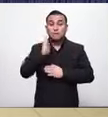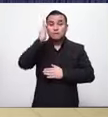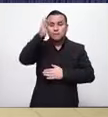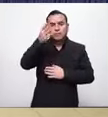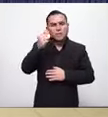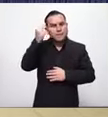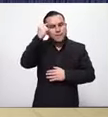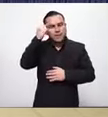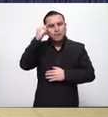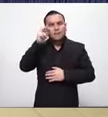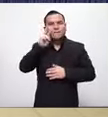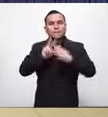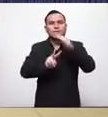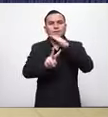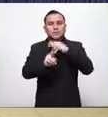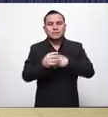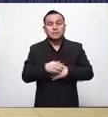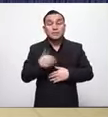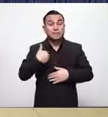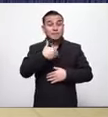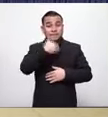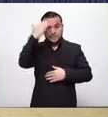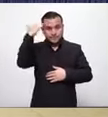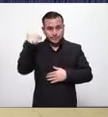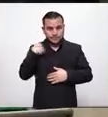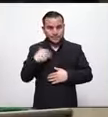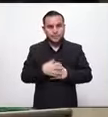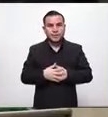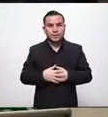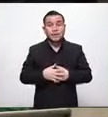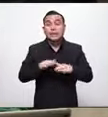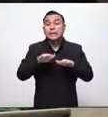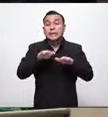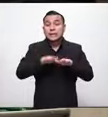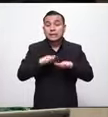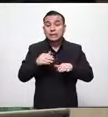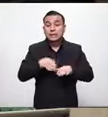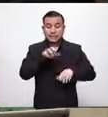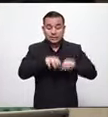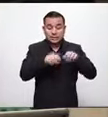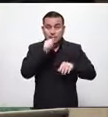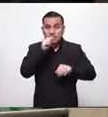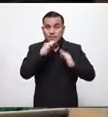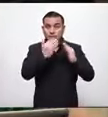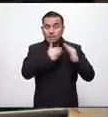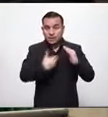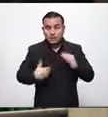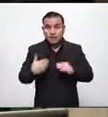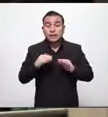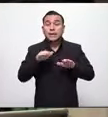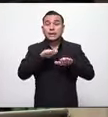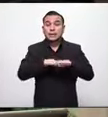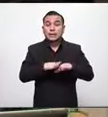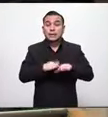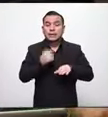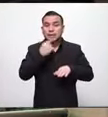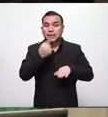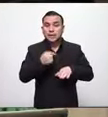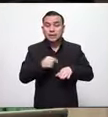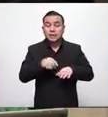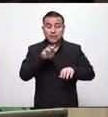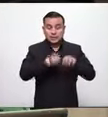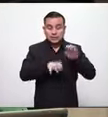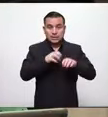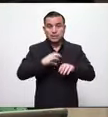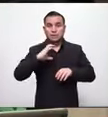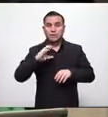de alcanzar. Ministra. Muchísimas gracias Secretario Privado y gracias Secretario Catán